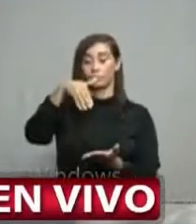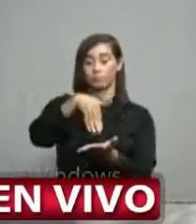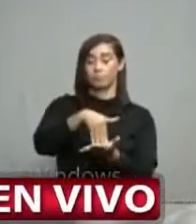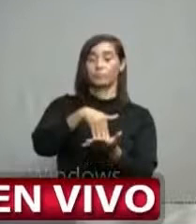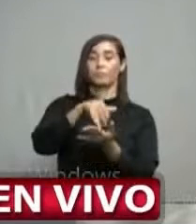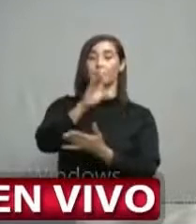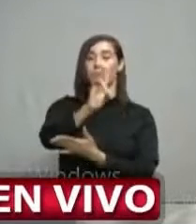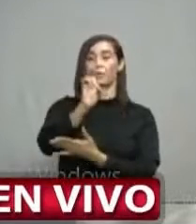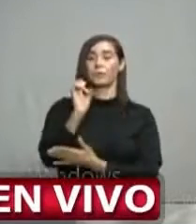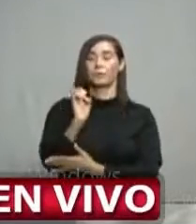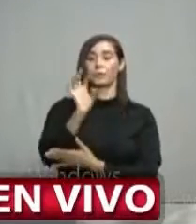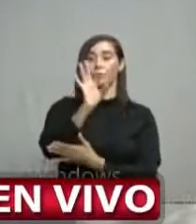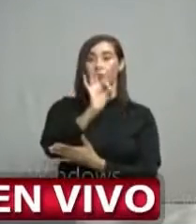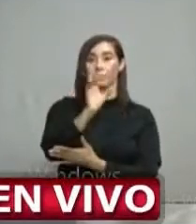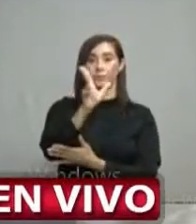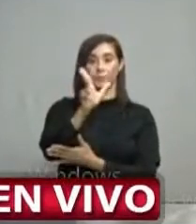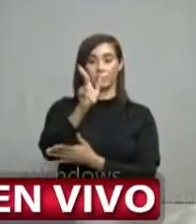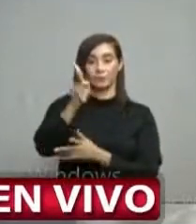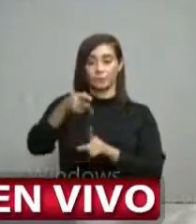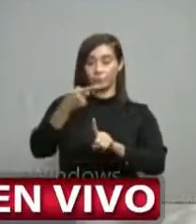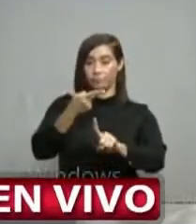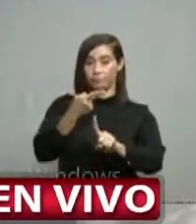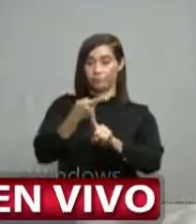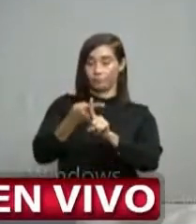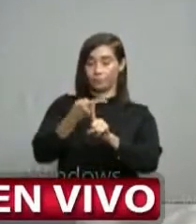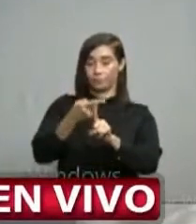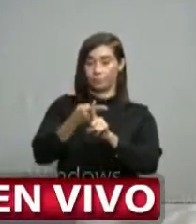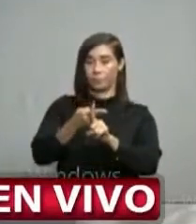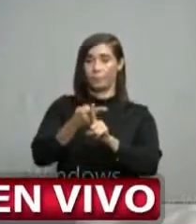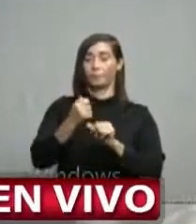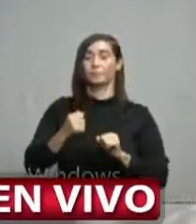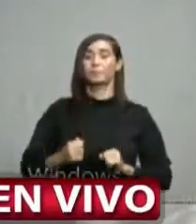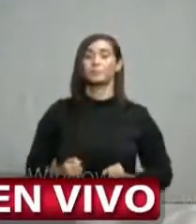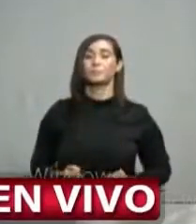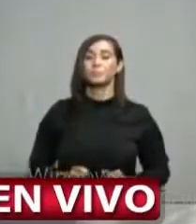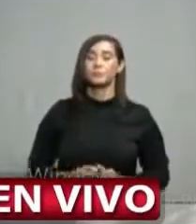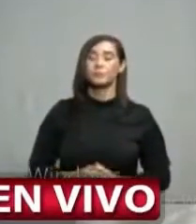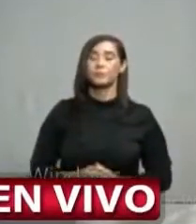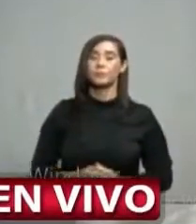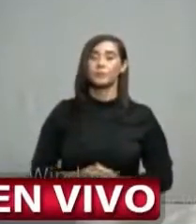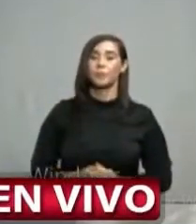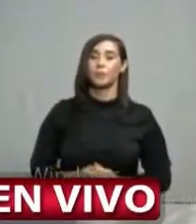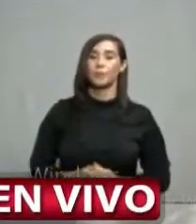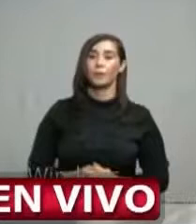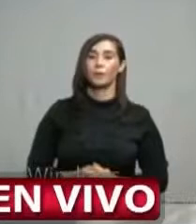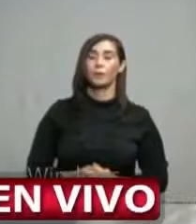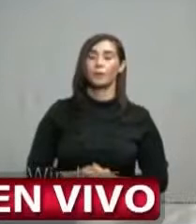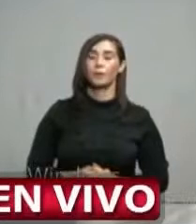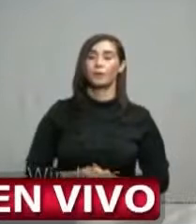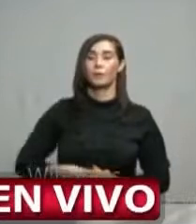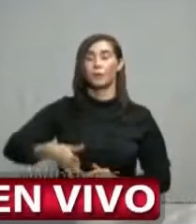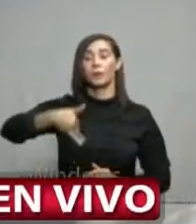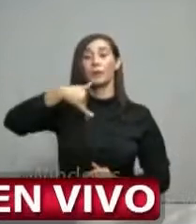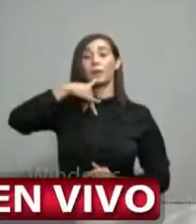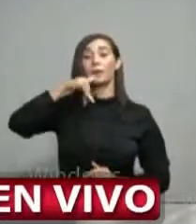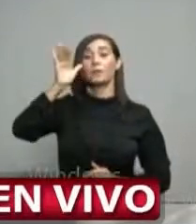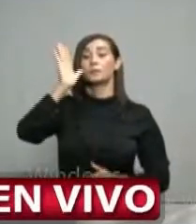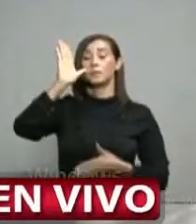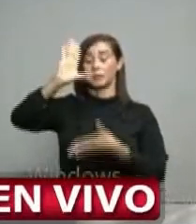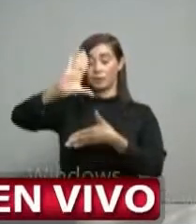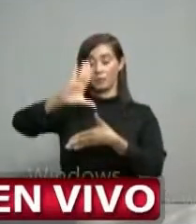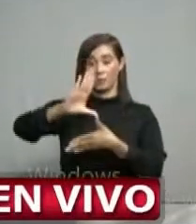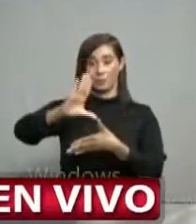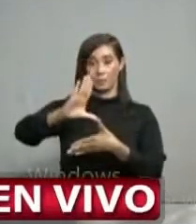.793 casos confirmados y solo en el día de ayer se produjeron